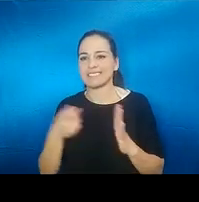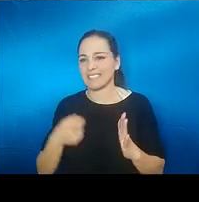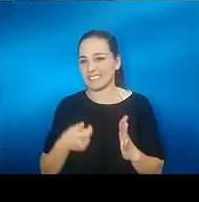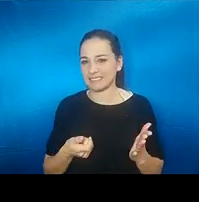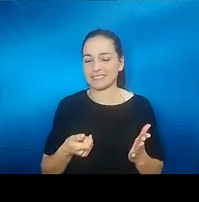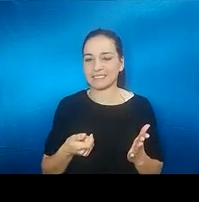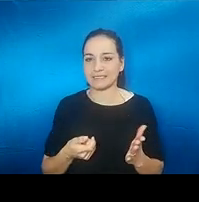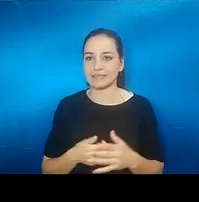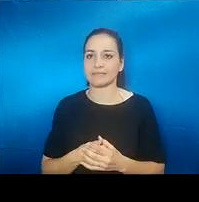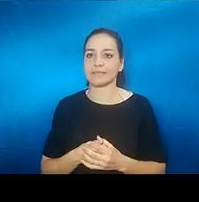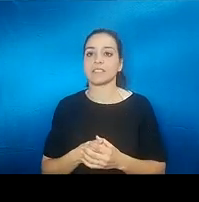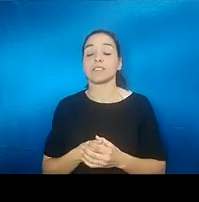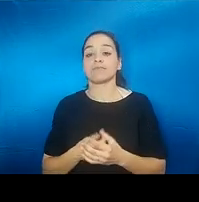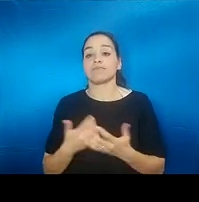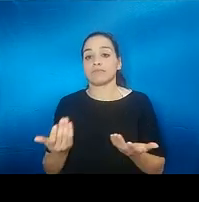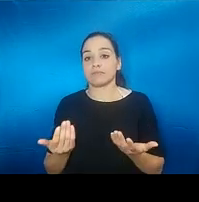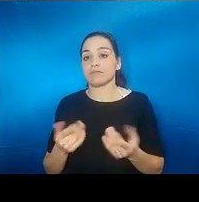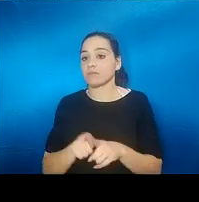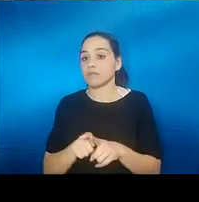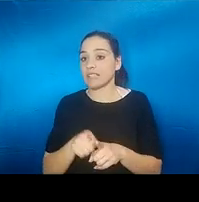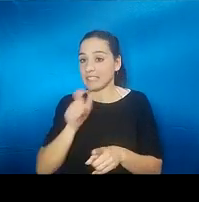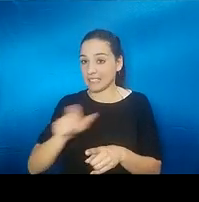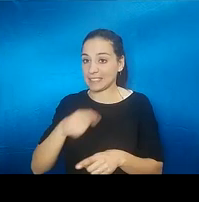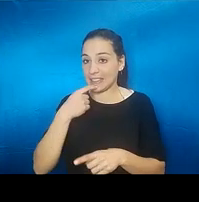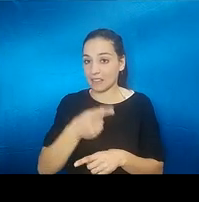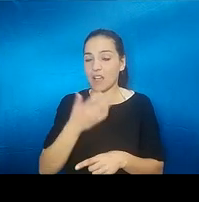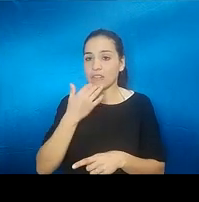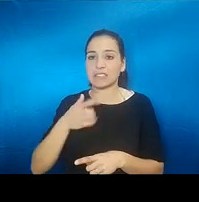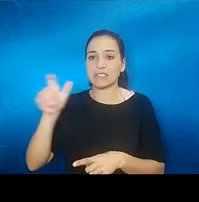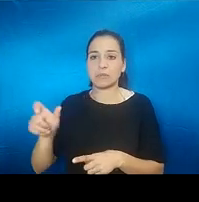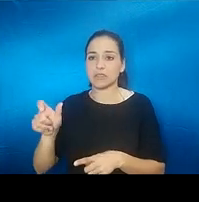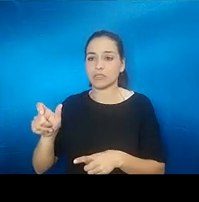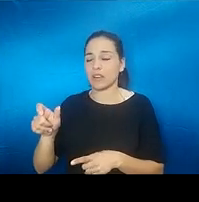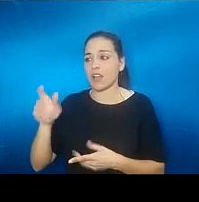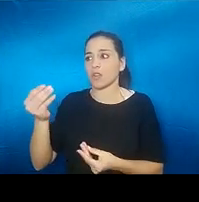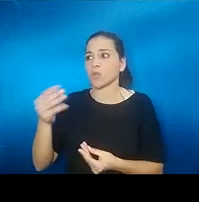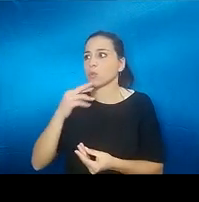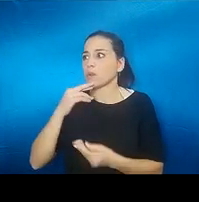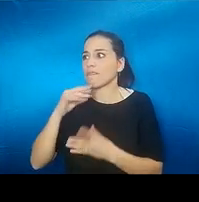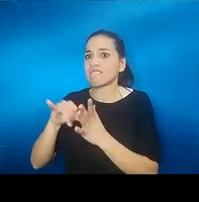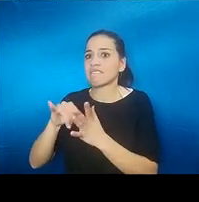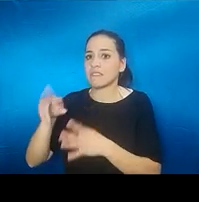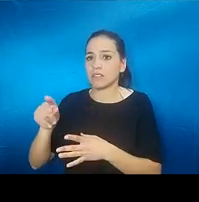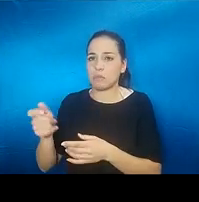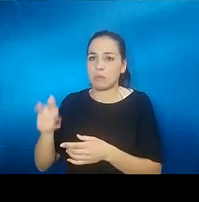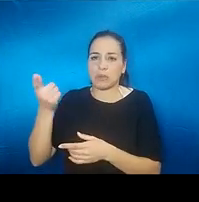Esto, bueno, si es una persona igual que te encuentras y no te importa mucho, vale. Pero si es un familiar, un amigo y es algo recurrente,